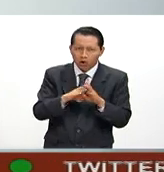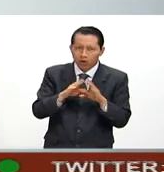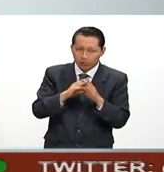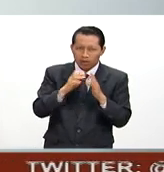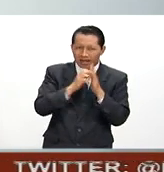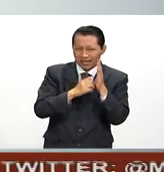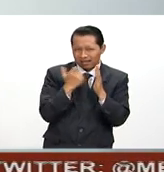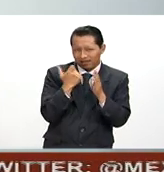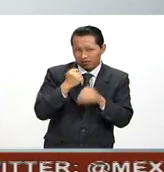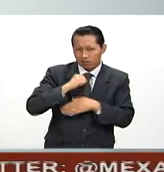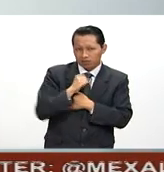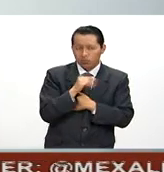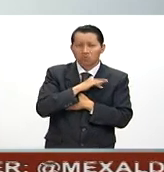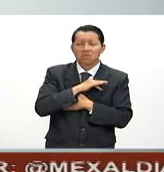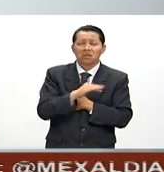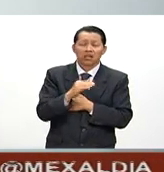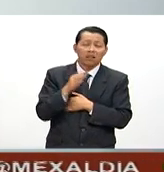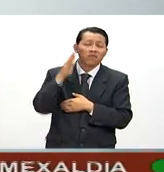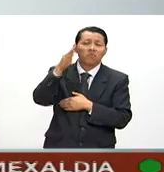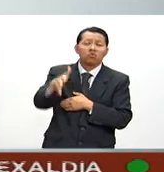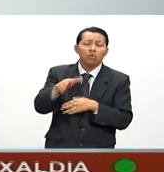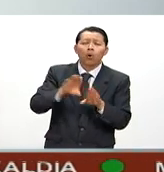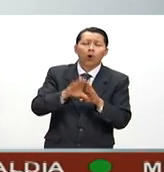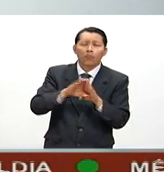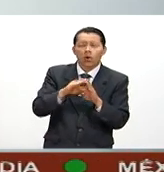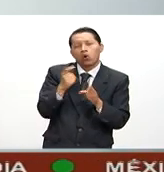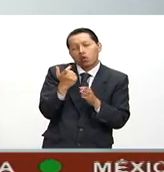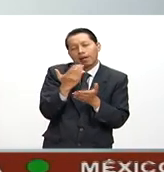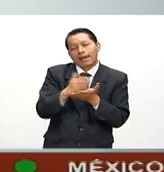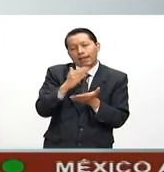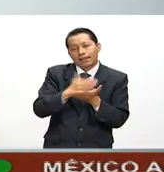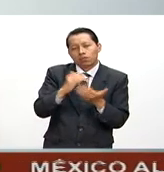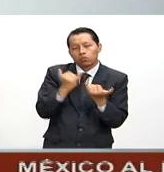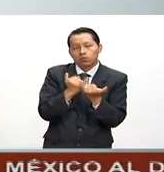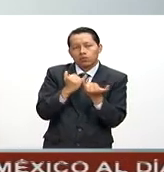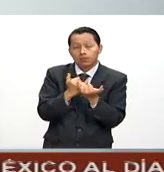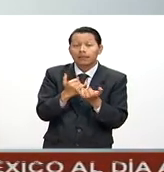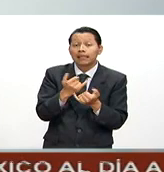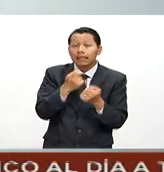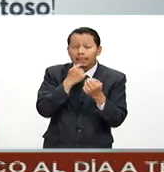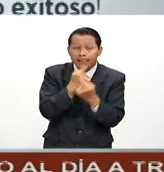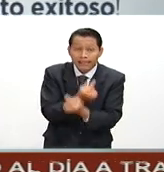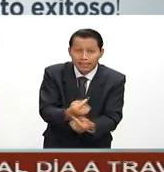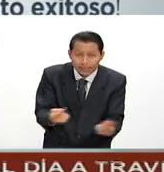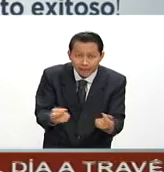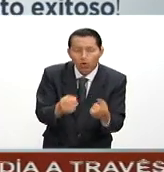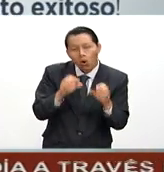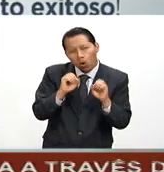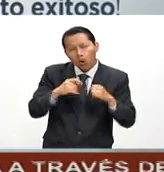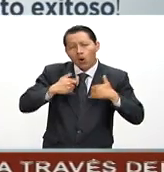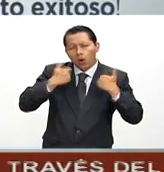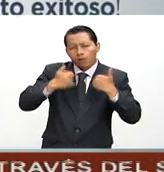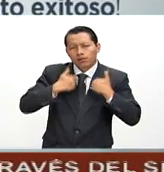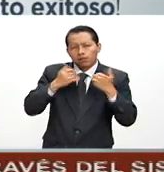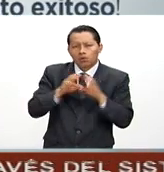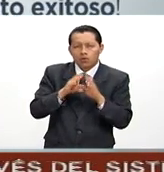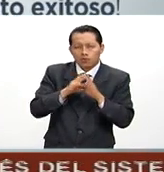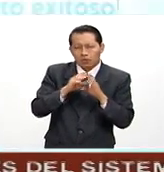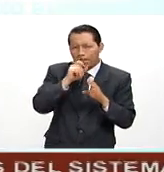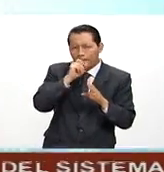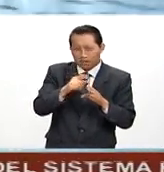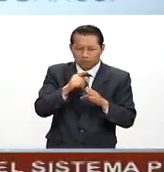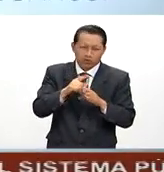acceder a productos de crédito en su momento. Y cuatro, que estos pequeñitos también o jovencitos en edad de educación